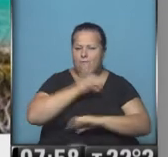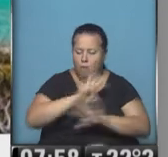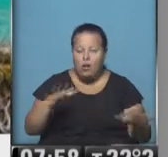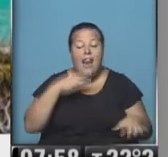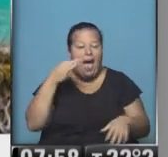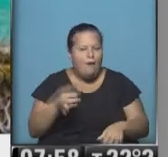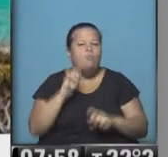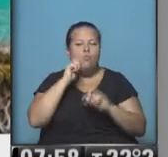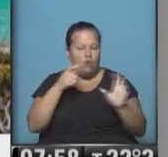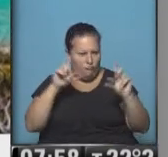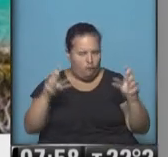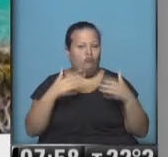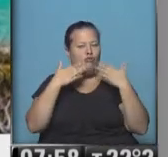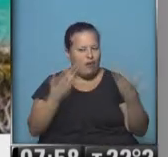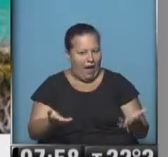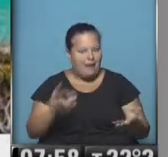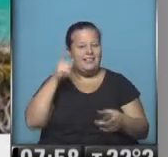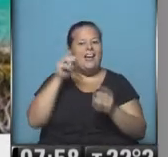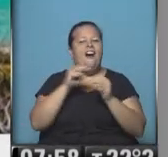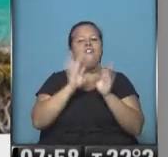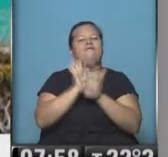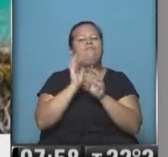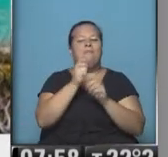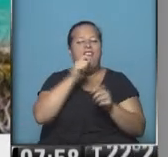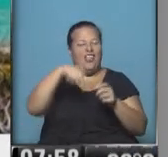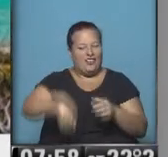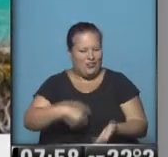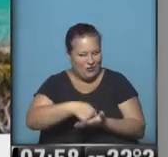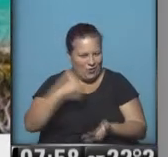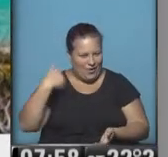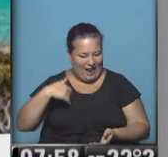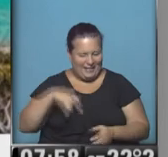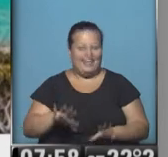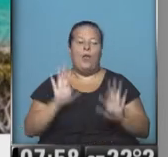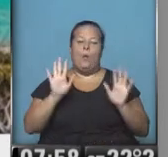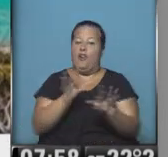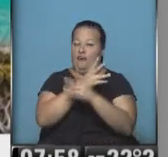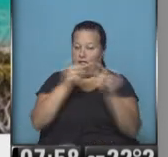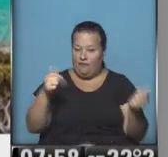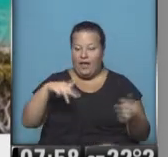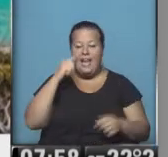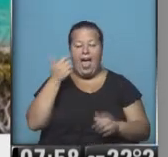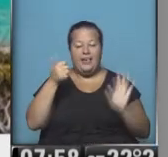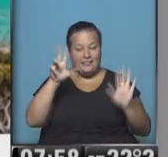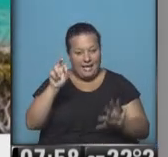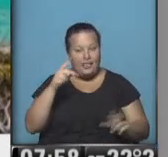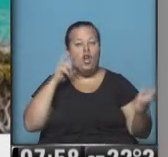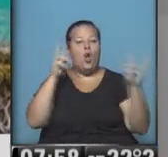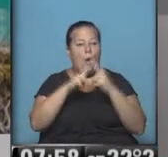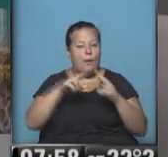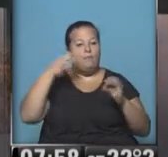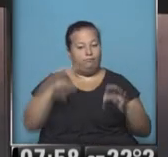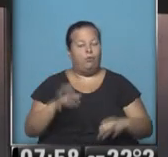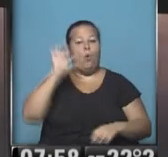La verdad que muy linda foto. Gracias, Omar, nuestro corresponsal en el extremo sur de nuestro país. Bueno, ponemos punto final a Nadia 630, nos reencontramos